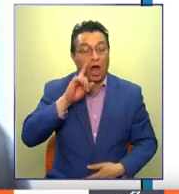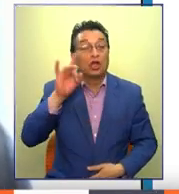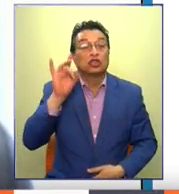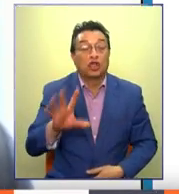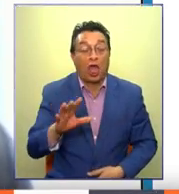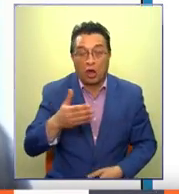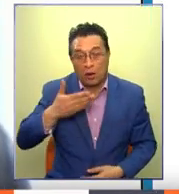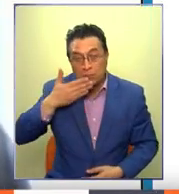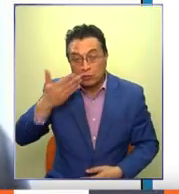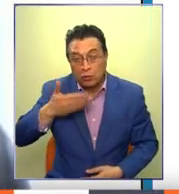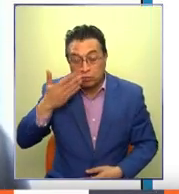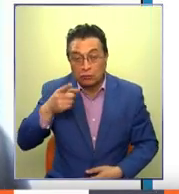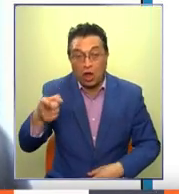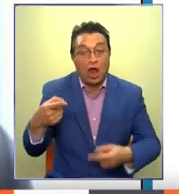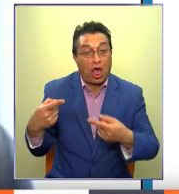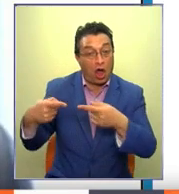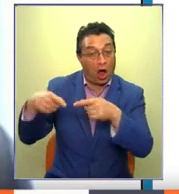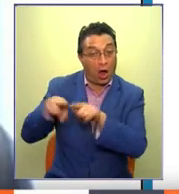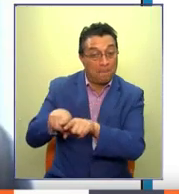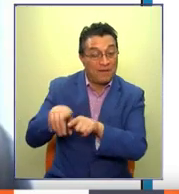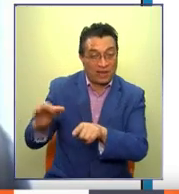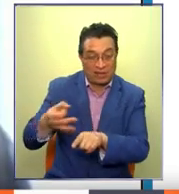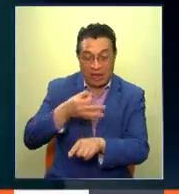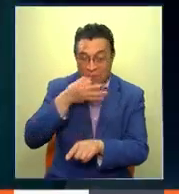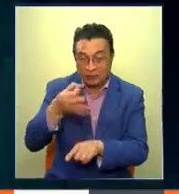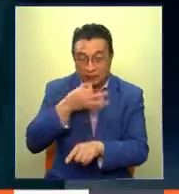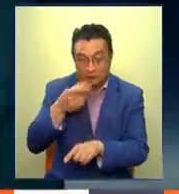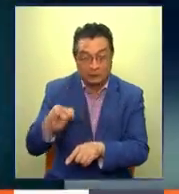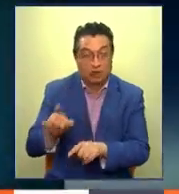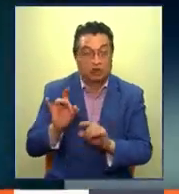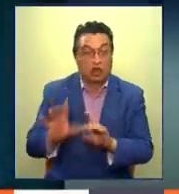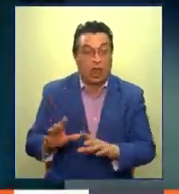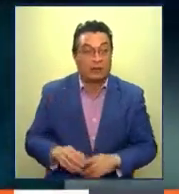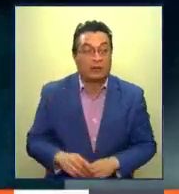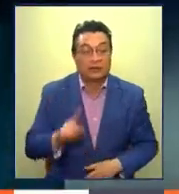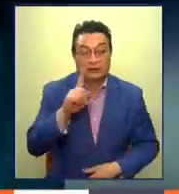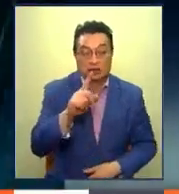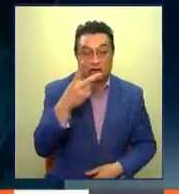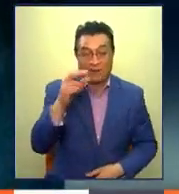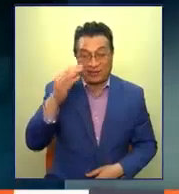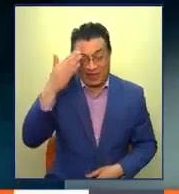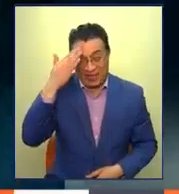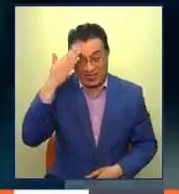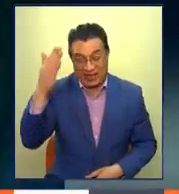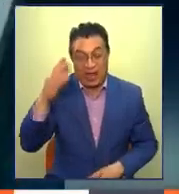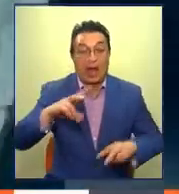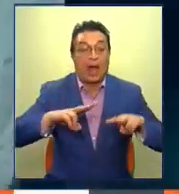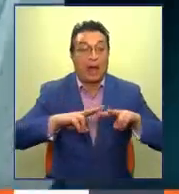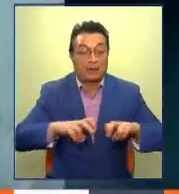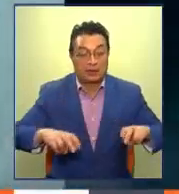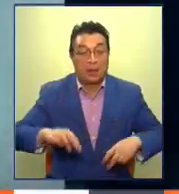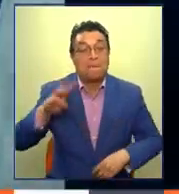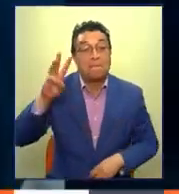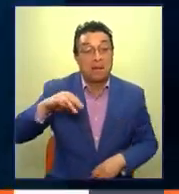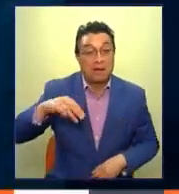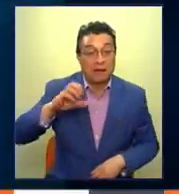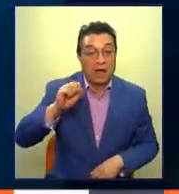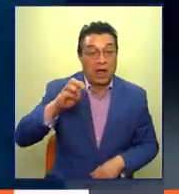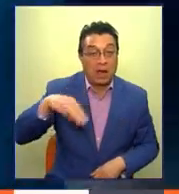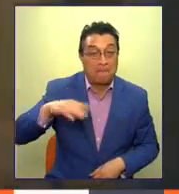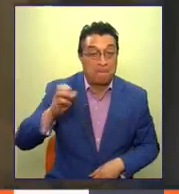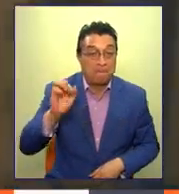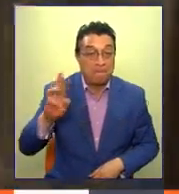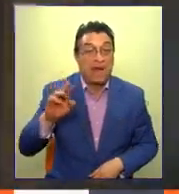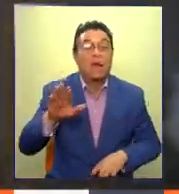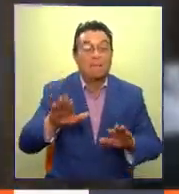declaración de la conviviente del imputado. 120 días de investigación mientras la madre de Ámbar seguirá en calidad